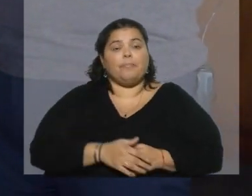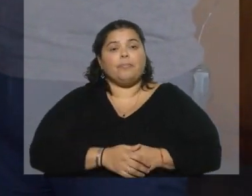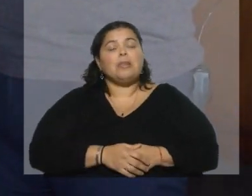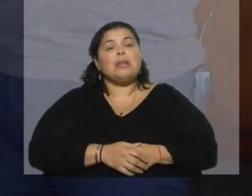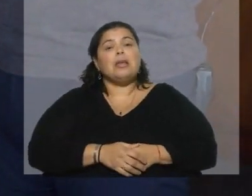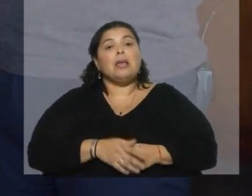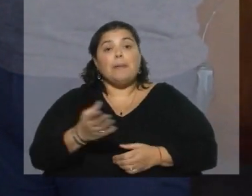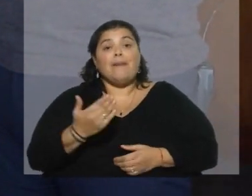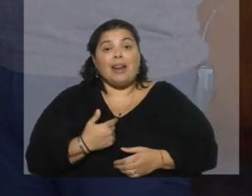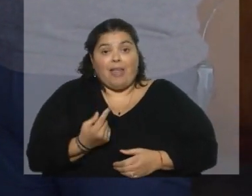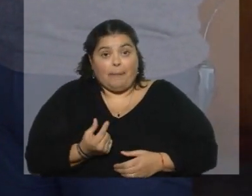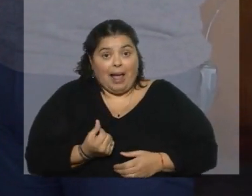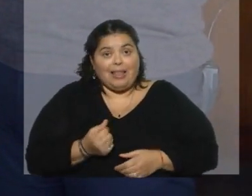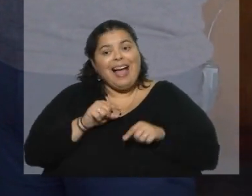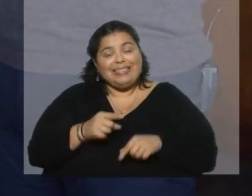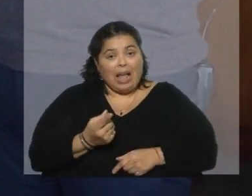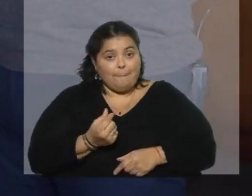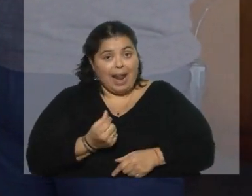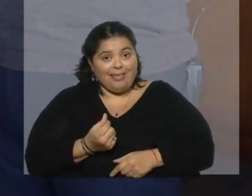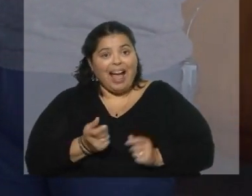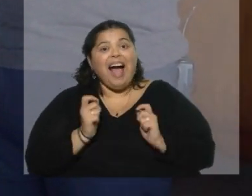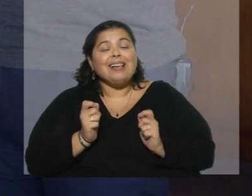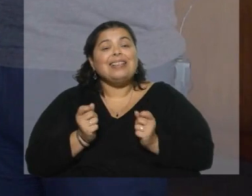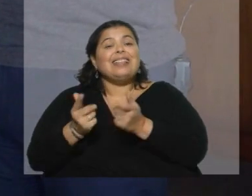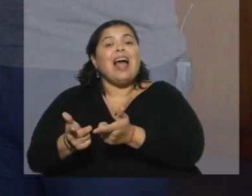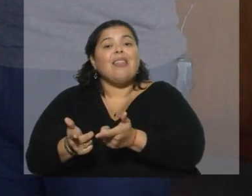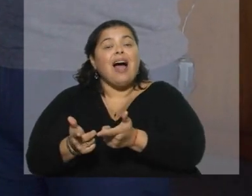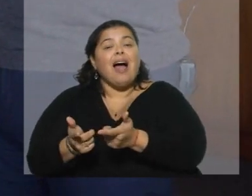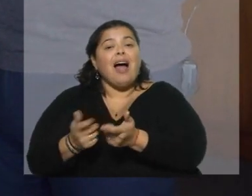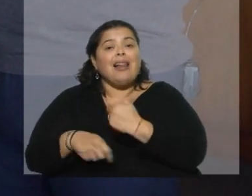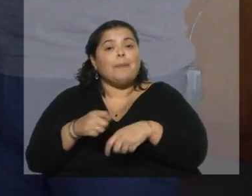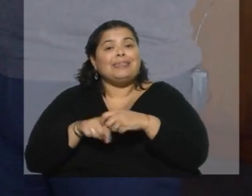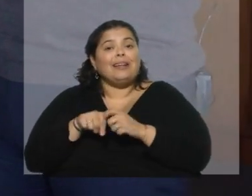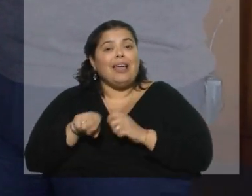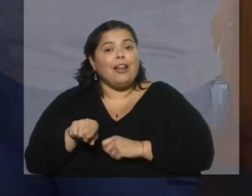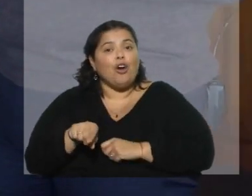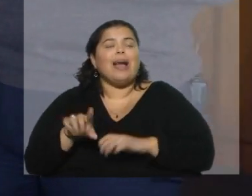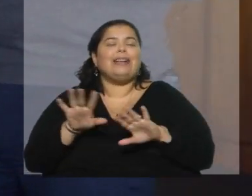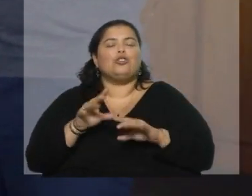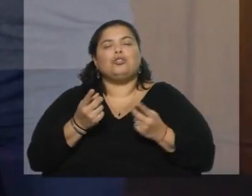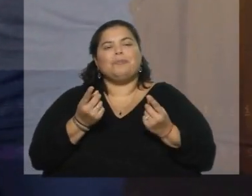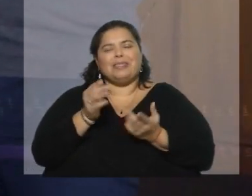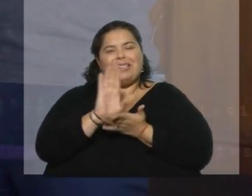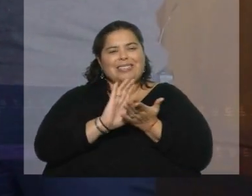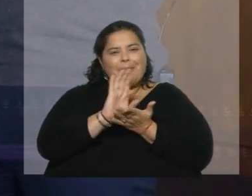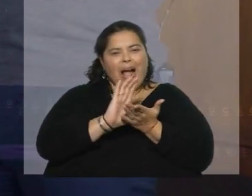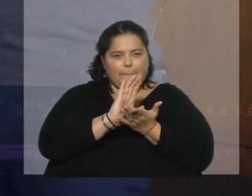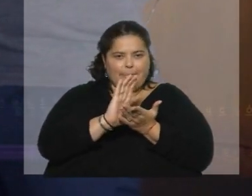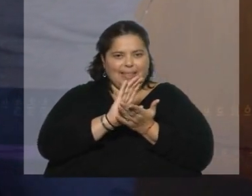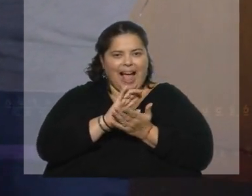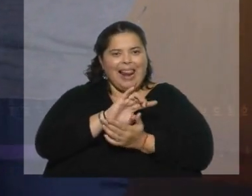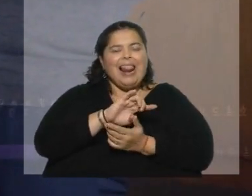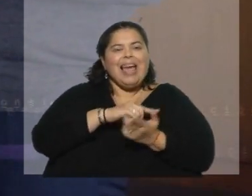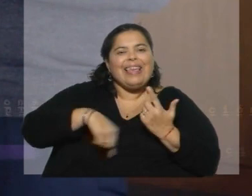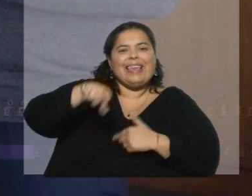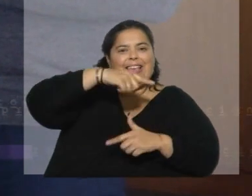y me van a dar plata. Esa plata, ¿quién se la proporciona al almacenero? Bueno, eso es un capital de giro, en definitiva, porque esos tres pesos,